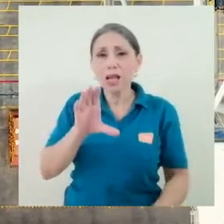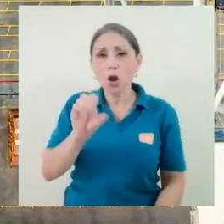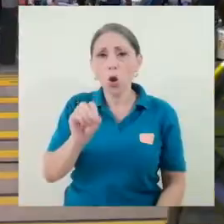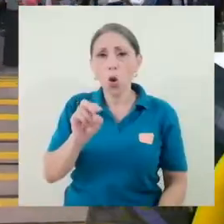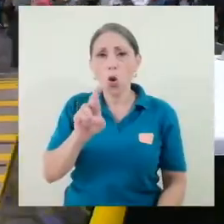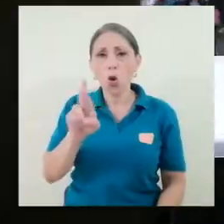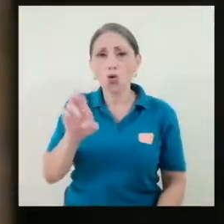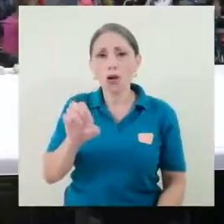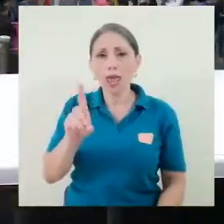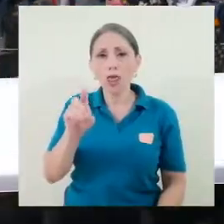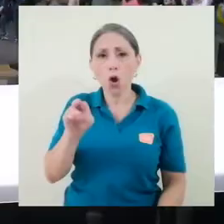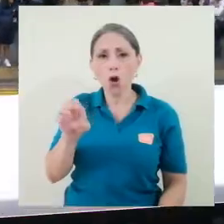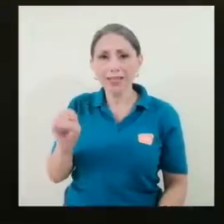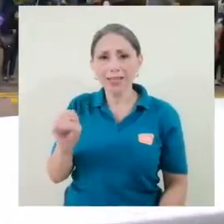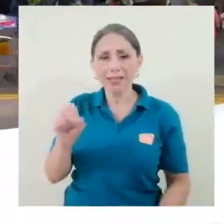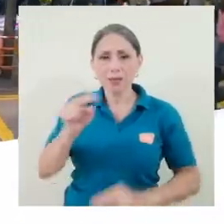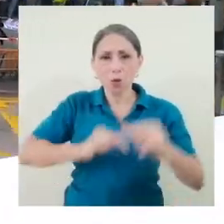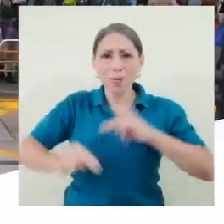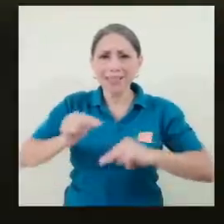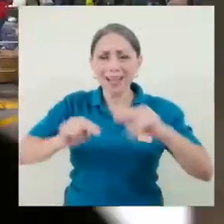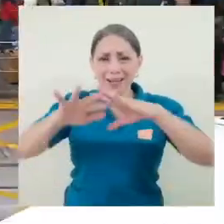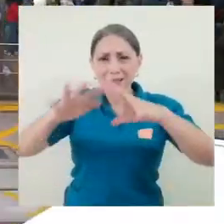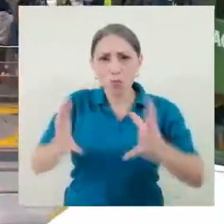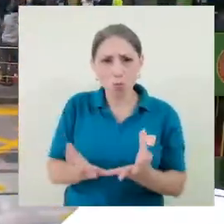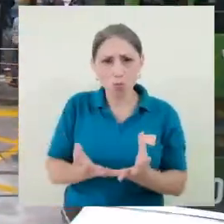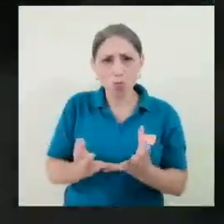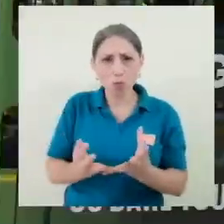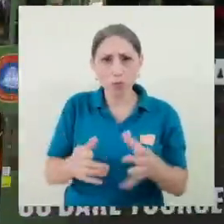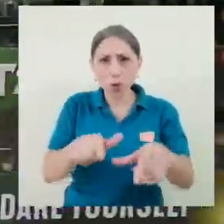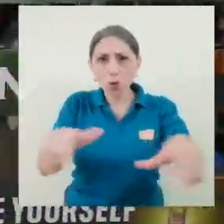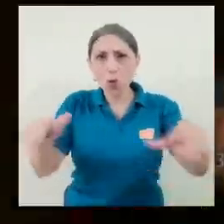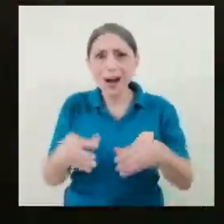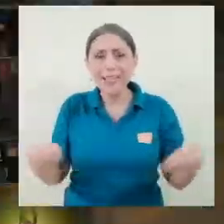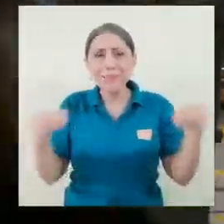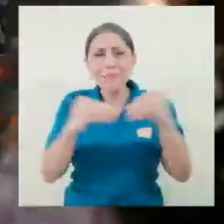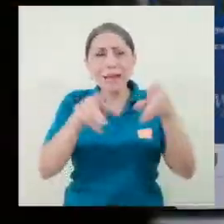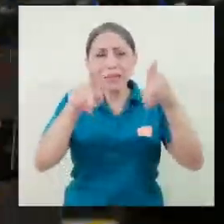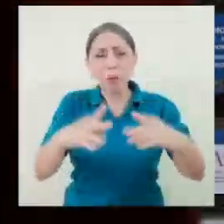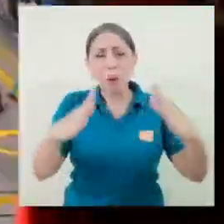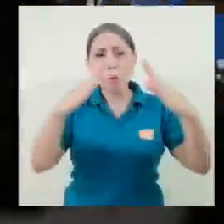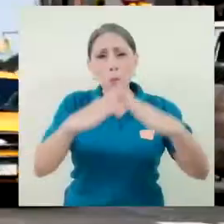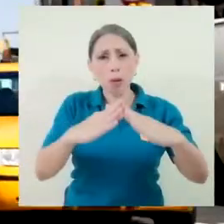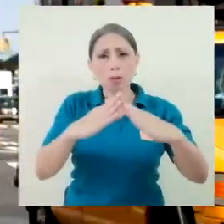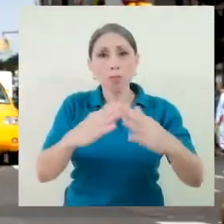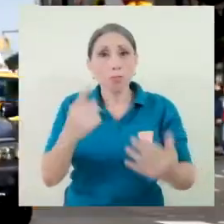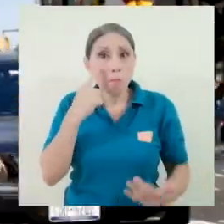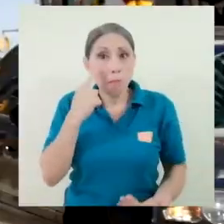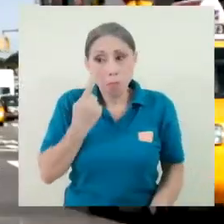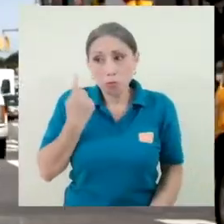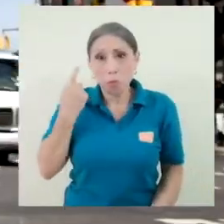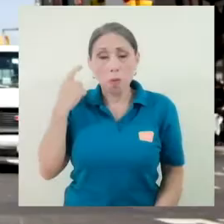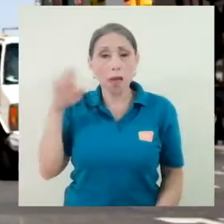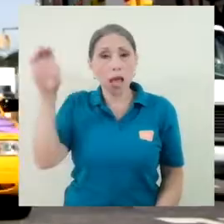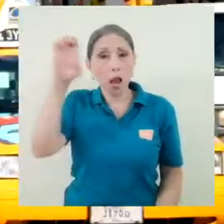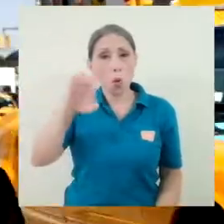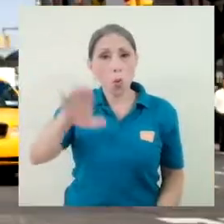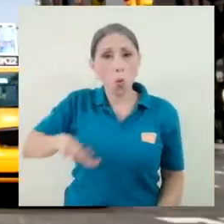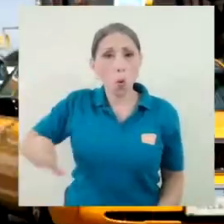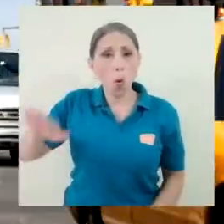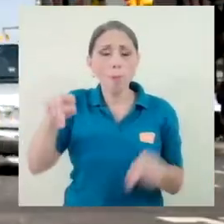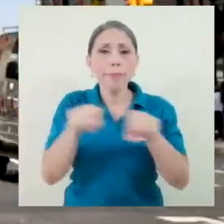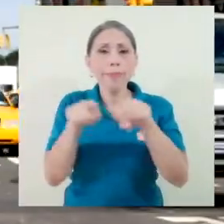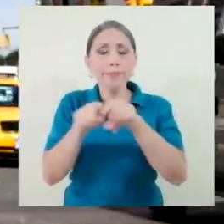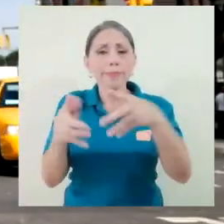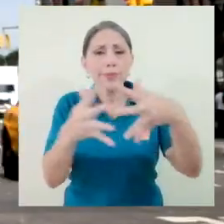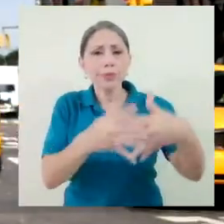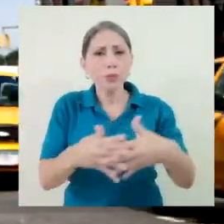mundo y en algunas de las zonas más densamente pobladas. Igual en ahora en Europa y ahora en Estados Unidos. Es decir,